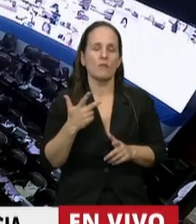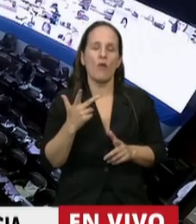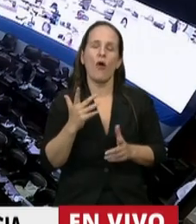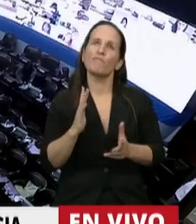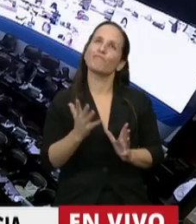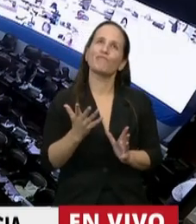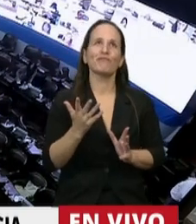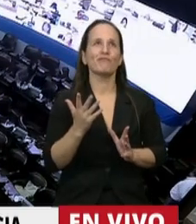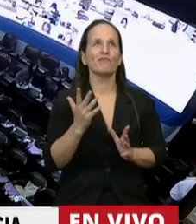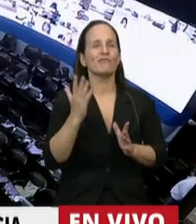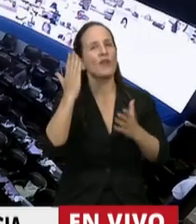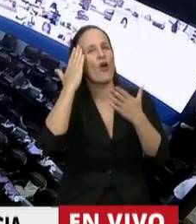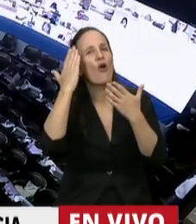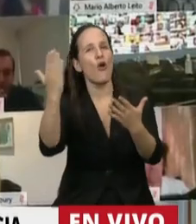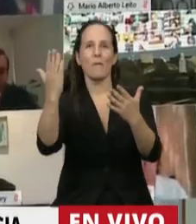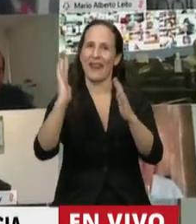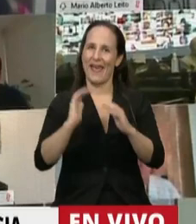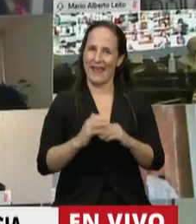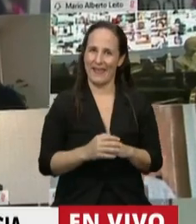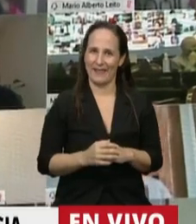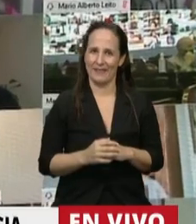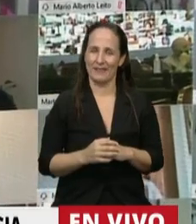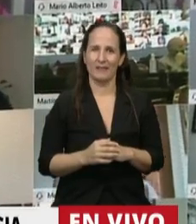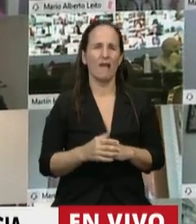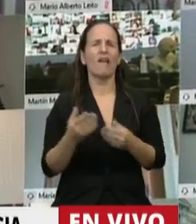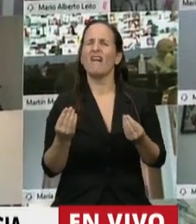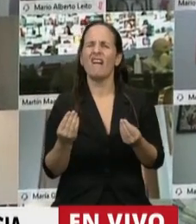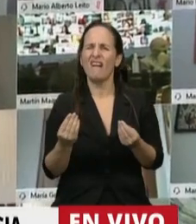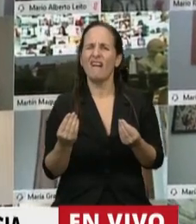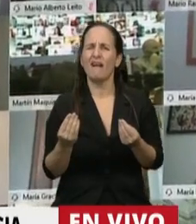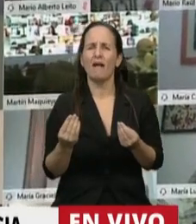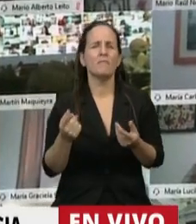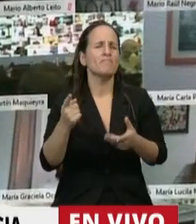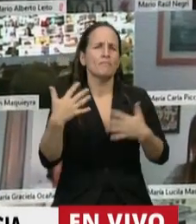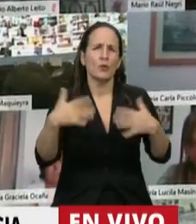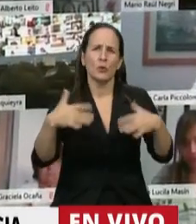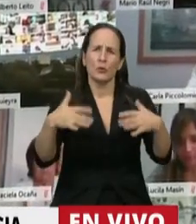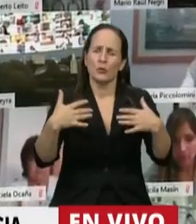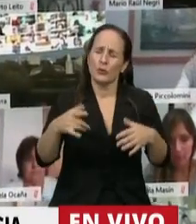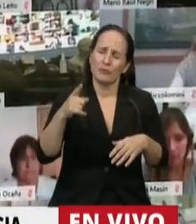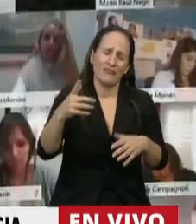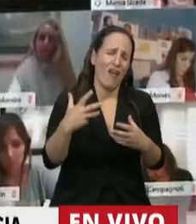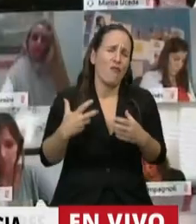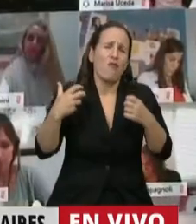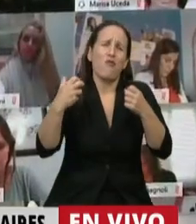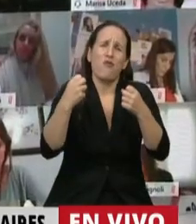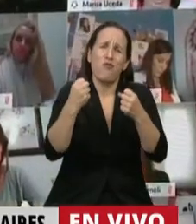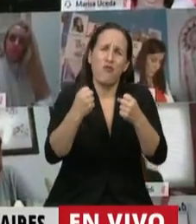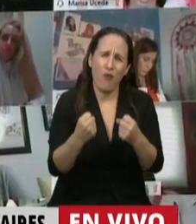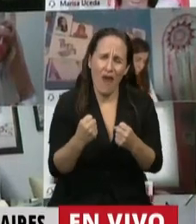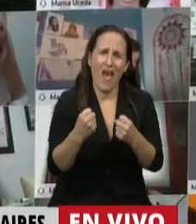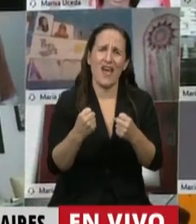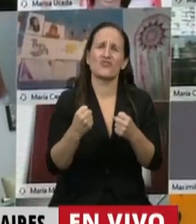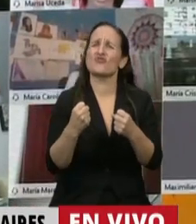homenaje muy importante al esfuerzo fenomenal, extraordinario que